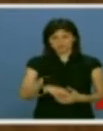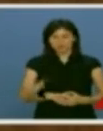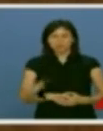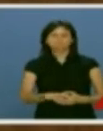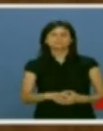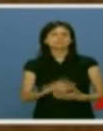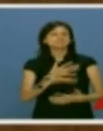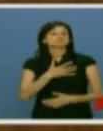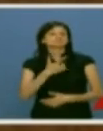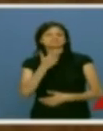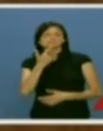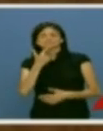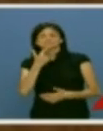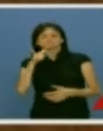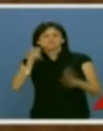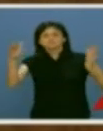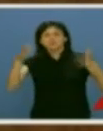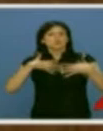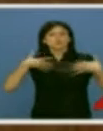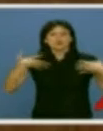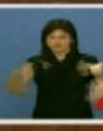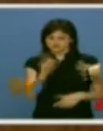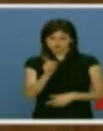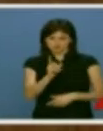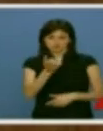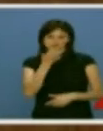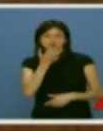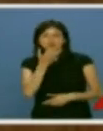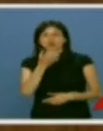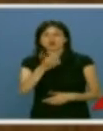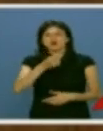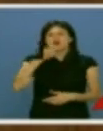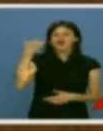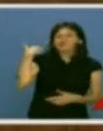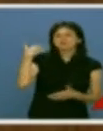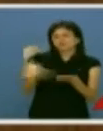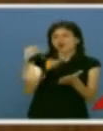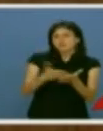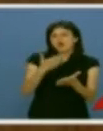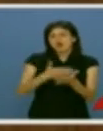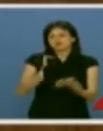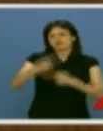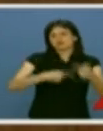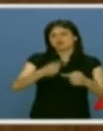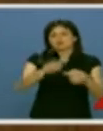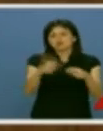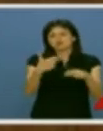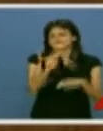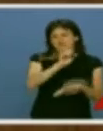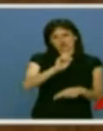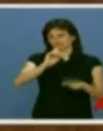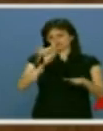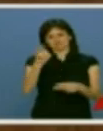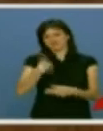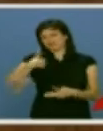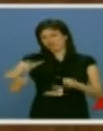Lo que quiero decir es que este no es un momento cualquiera y no valen las viejas recetas ni los manuales tradicionales para hacer política. Ya